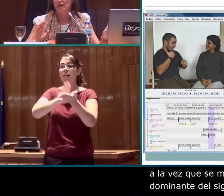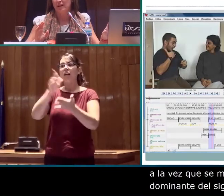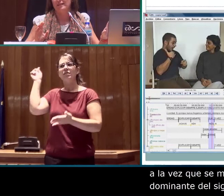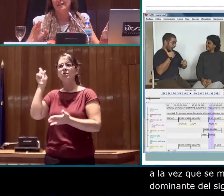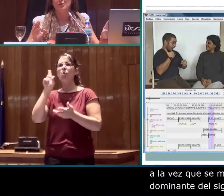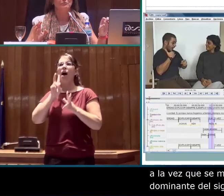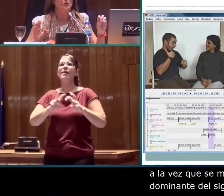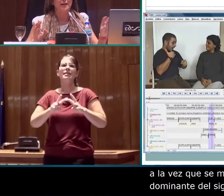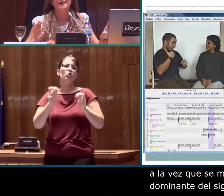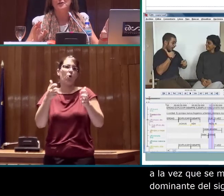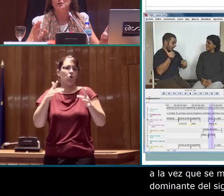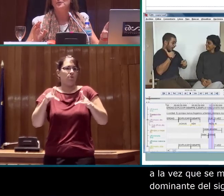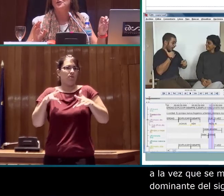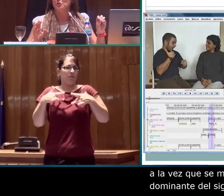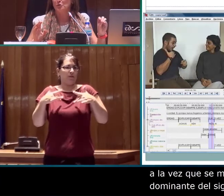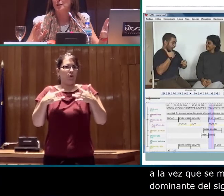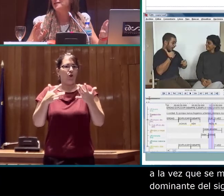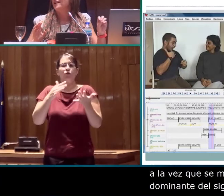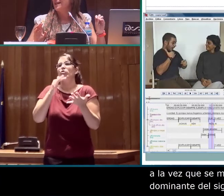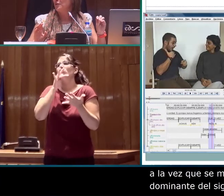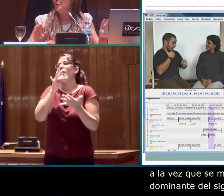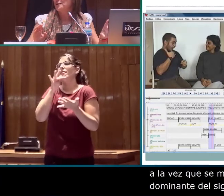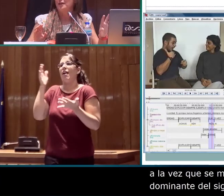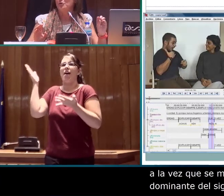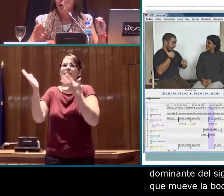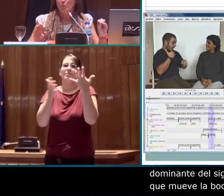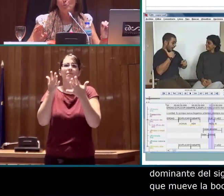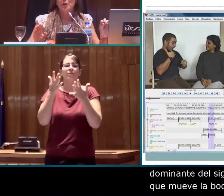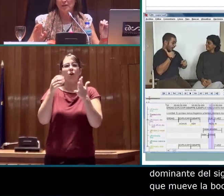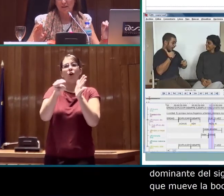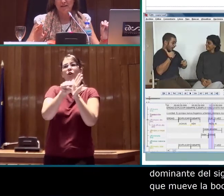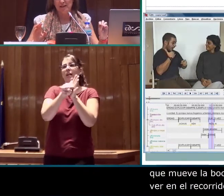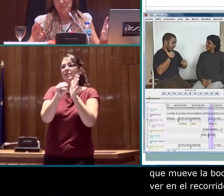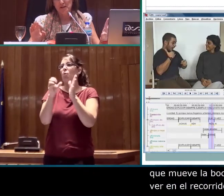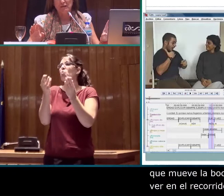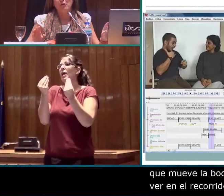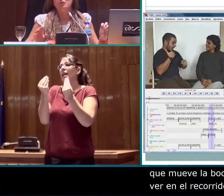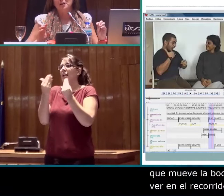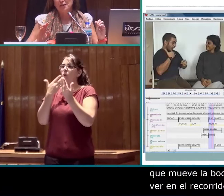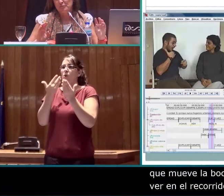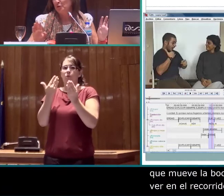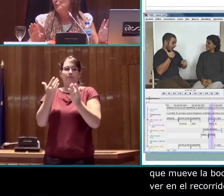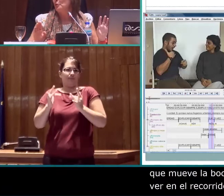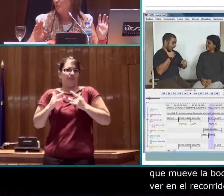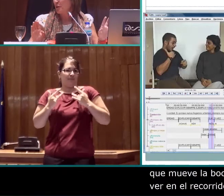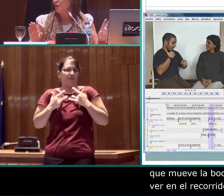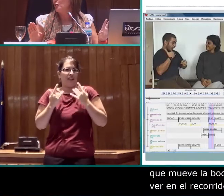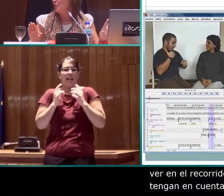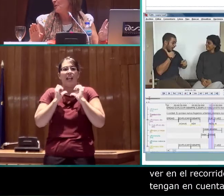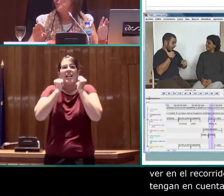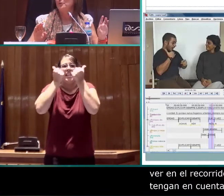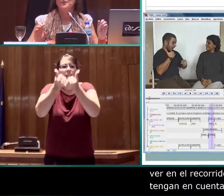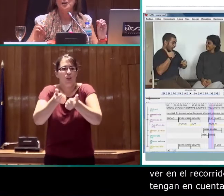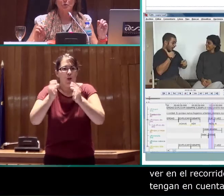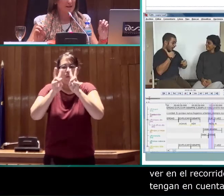preliminar. Lo que hay aquí todavía son cosas en un estado muy inicial de la investigación, donde, bueno, vamos haciendo